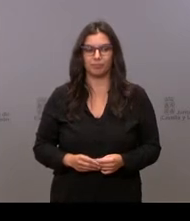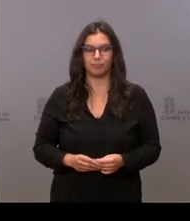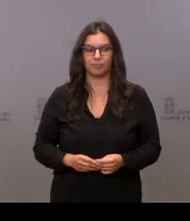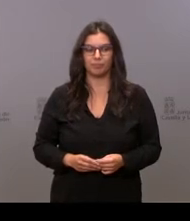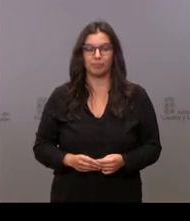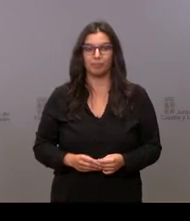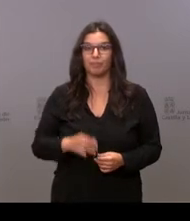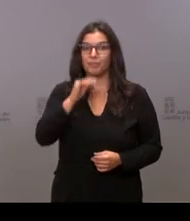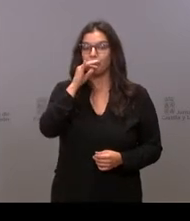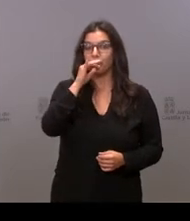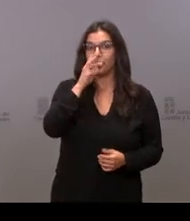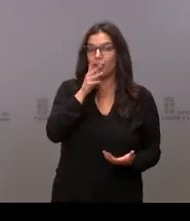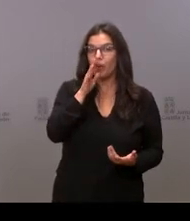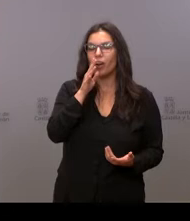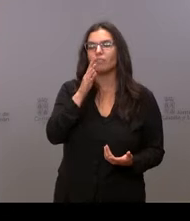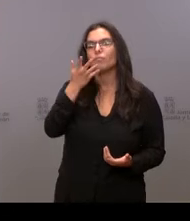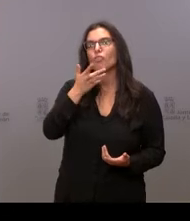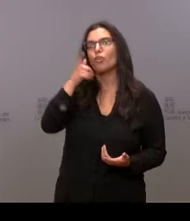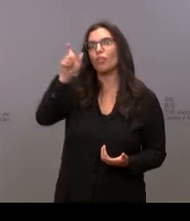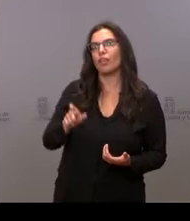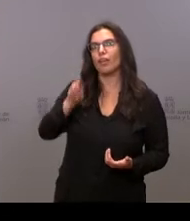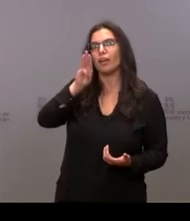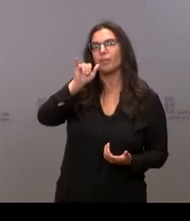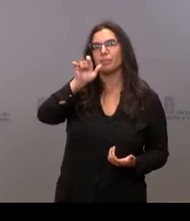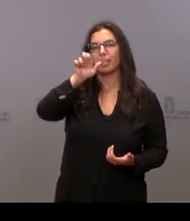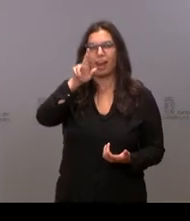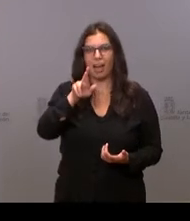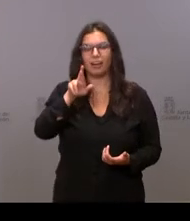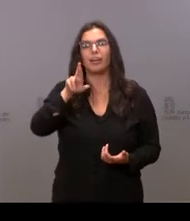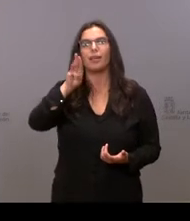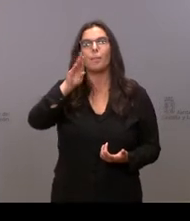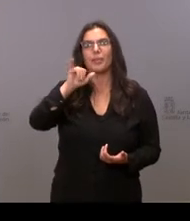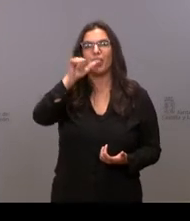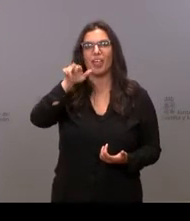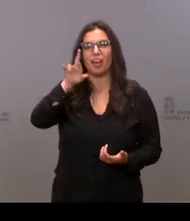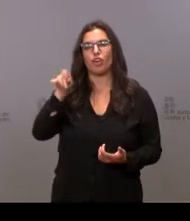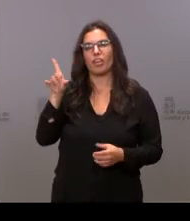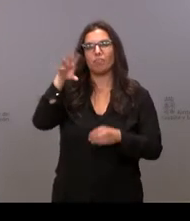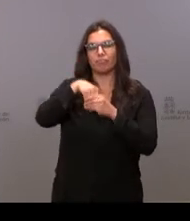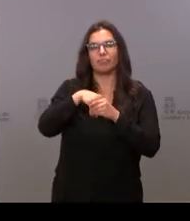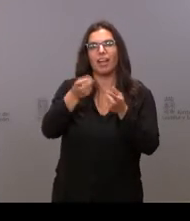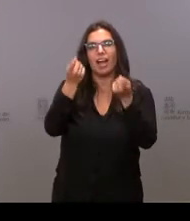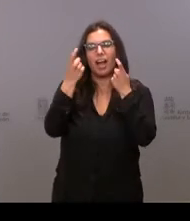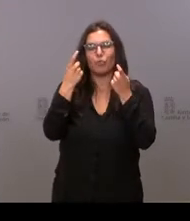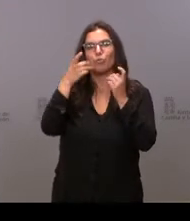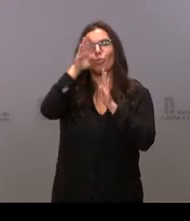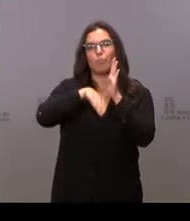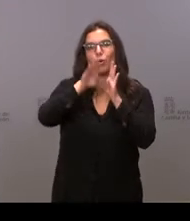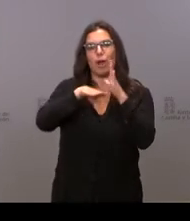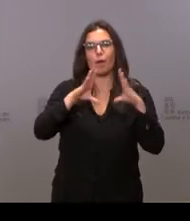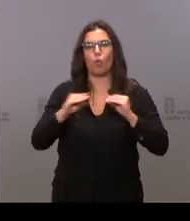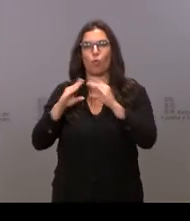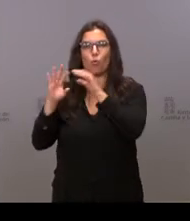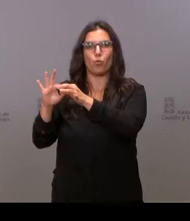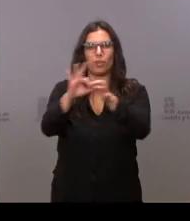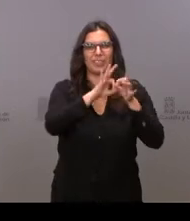Bueno, pues ahora van a conocer a Pilar Pizarro Pizarro. Pilar es una de las alumnas del programa interuniversitario de la